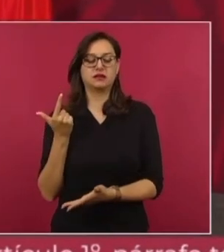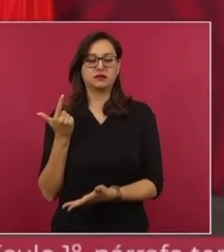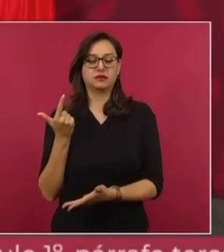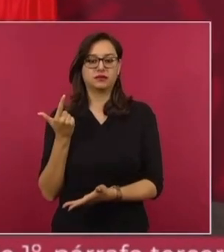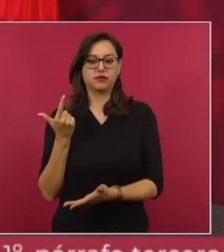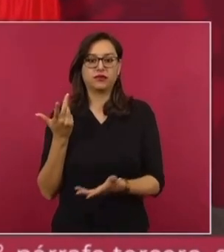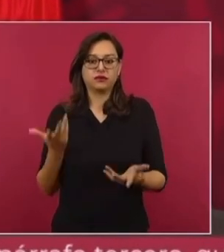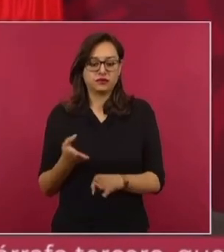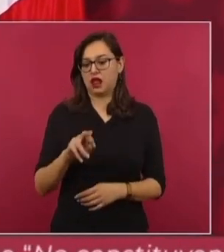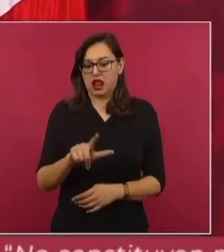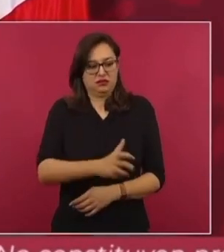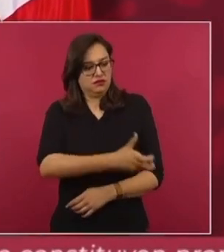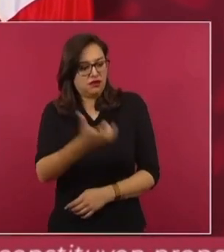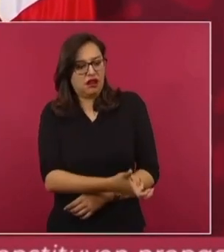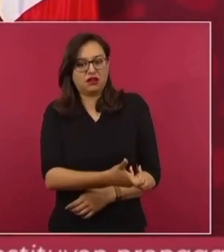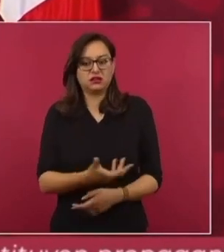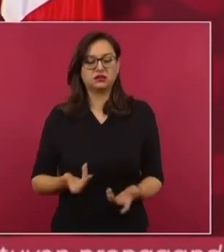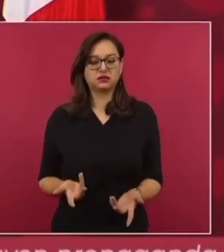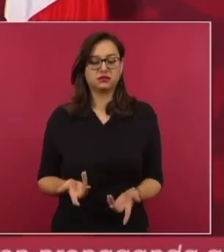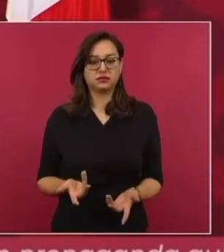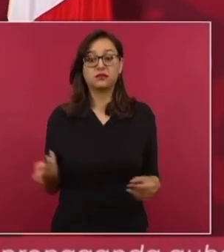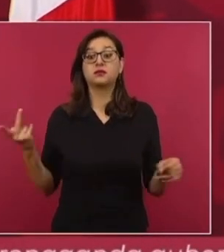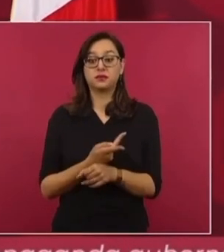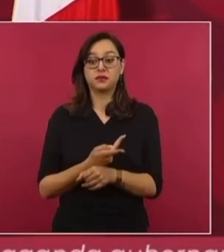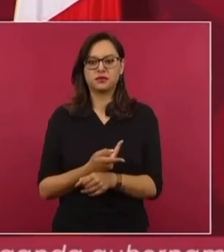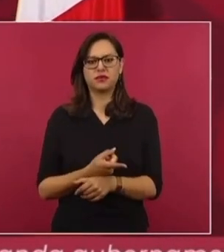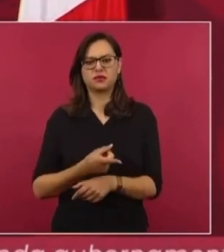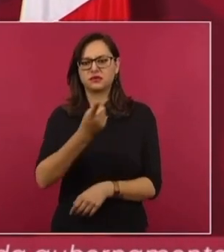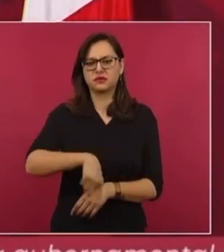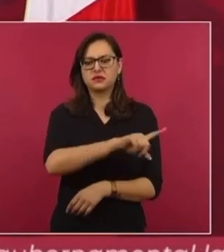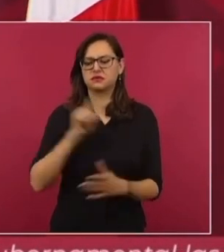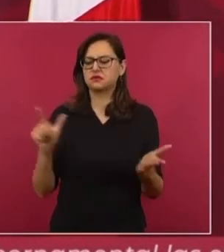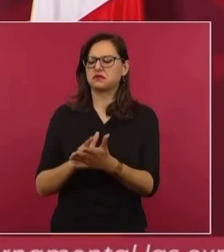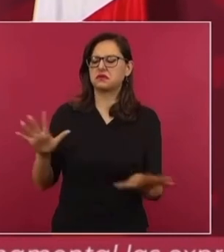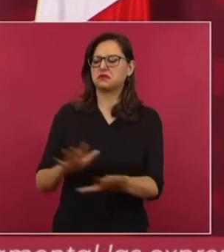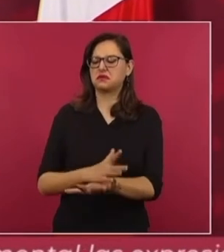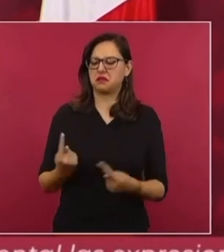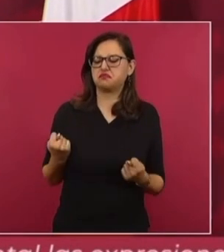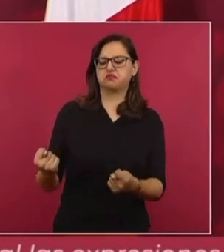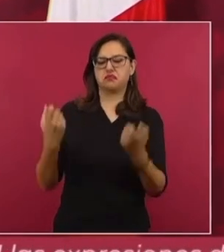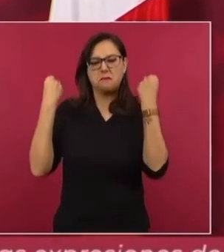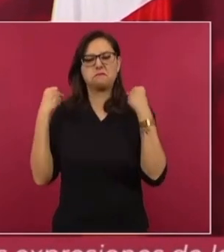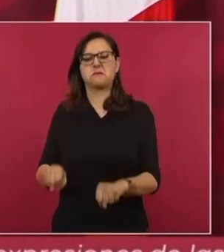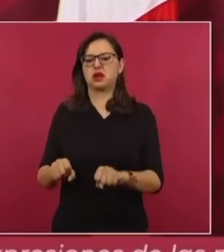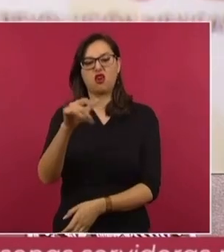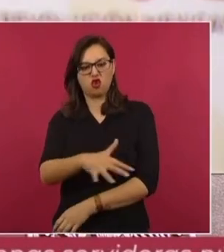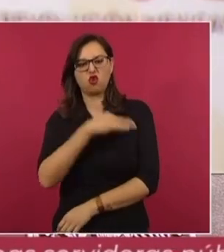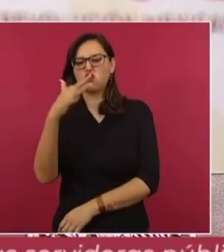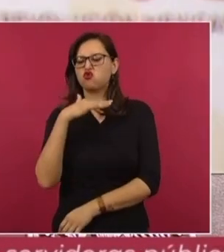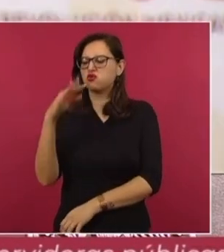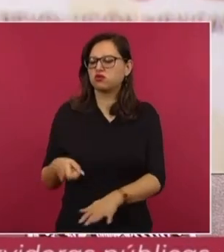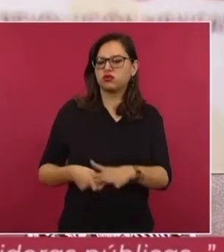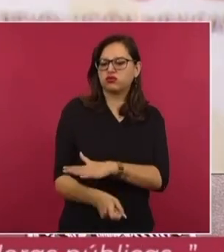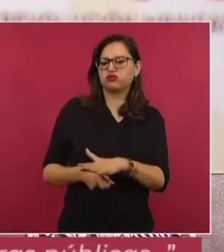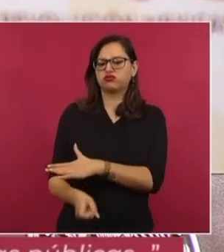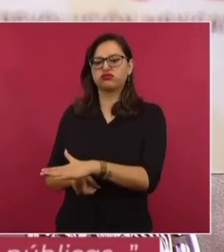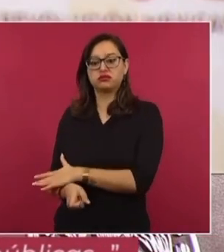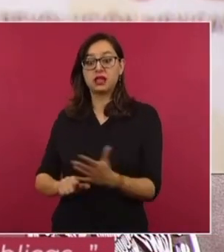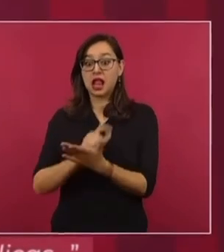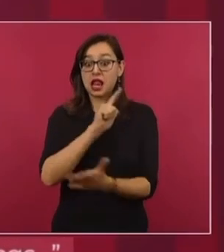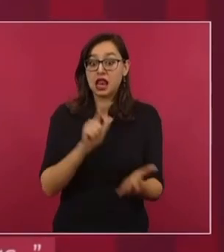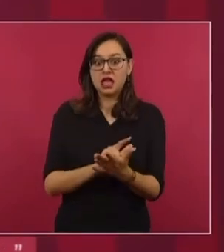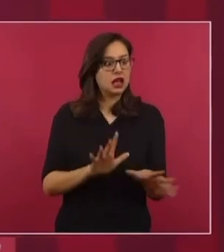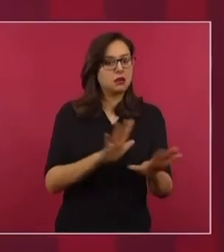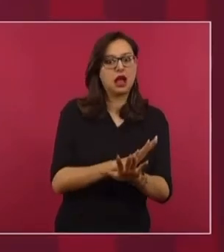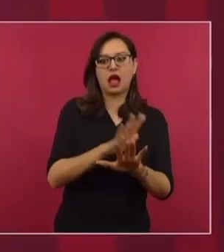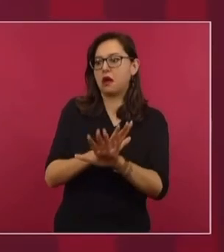en el periodo neoliberal, en el cual mediante el autoritarismo, la antidemocracia, la corrupción, se modificaban las leyes